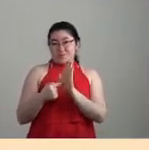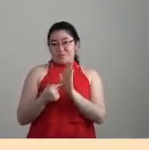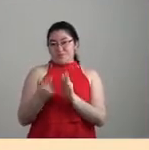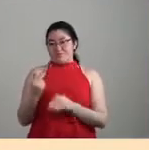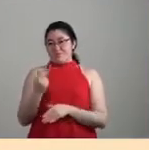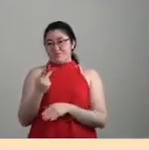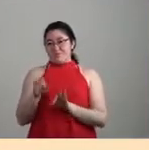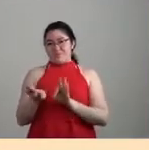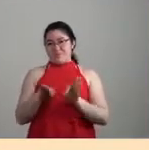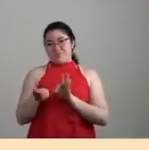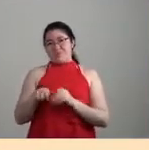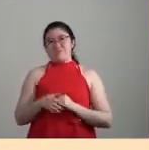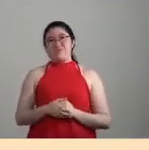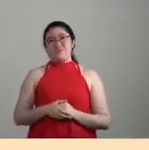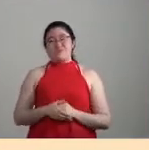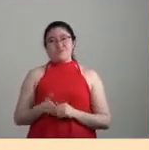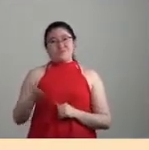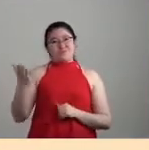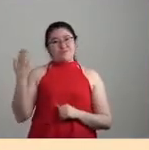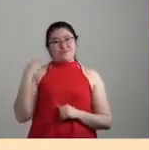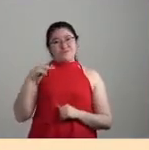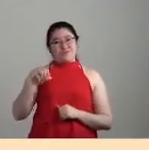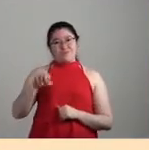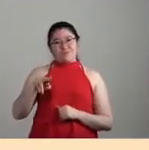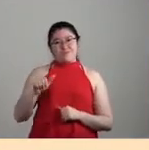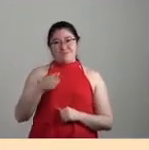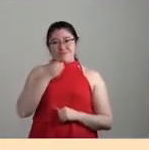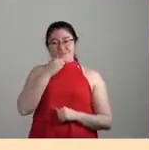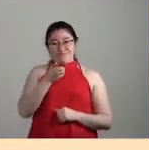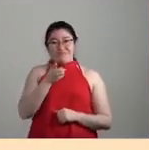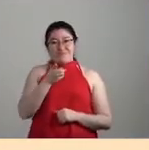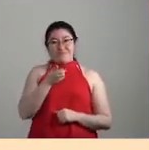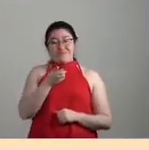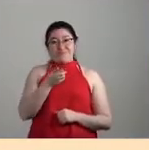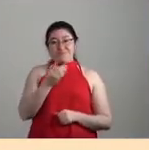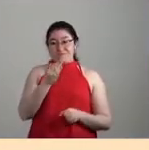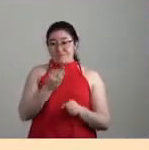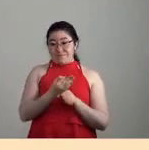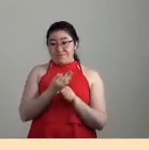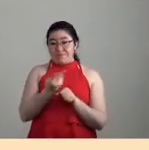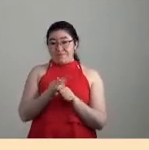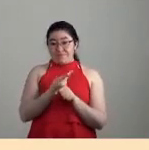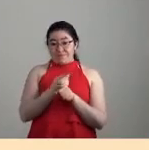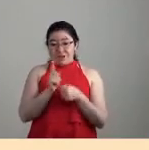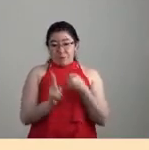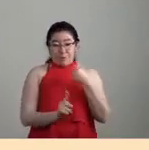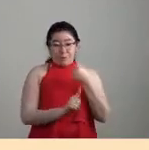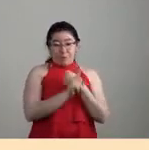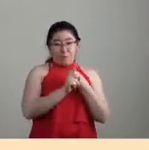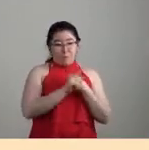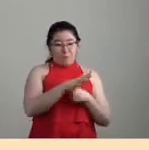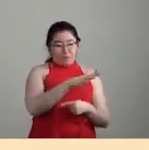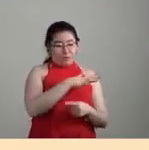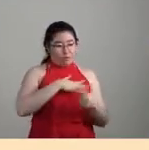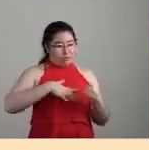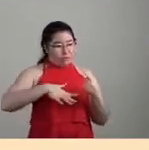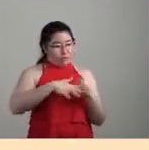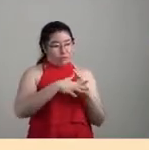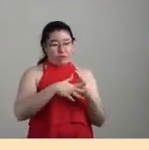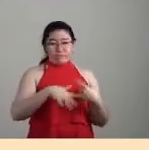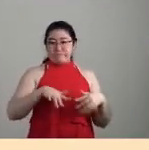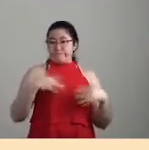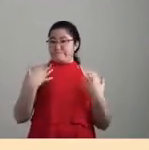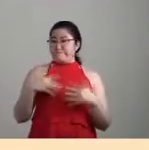Moore y, como he señalado antes, Mina, lo que asistimos es a una crisis ecológica de amplísimo espectro, ¿no?, que